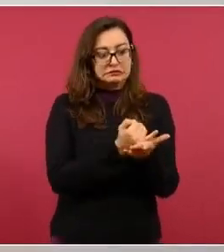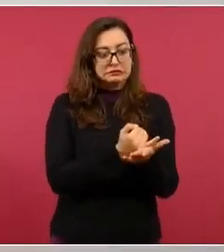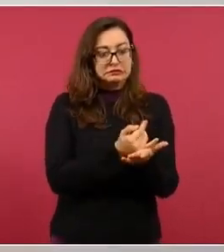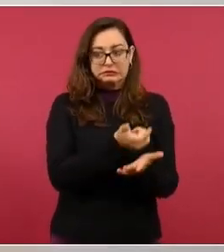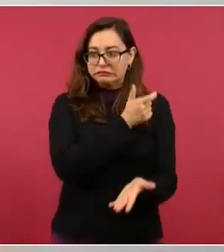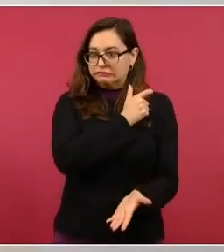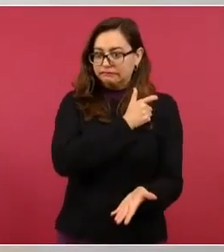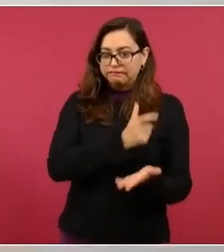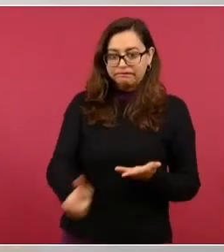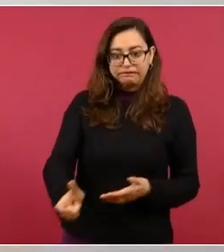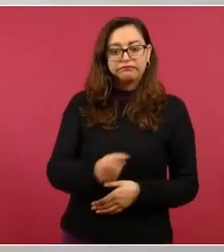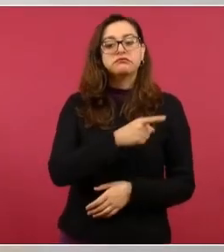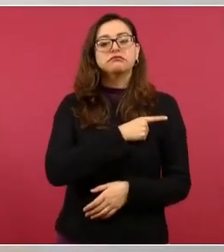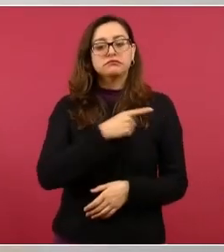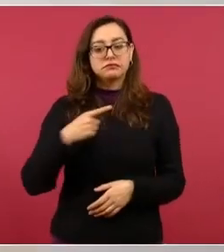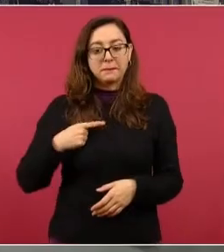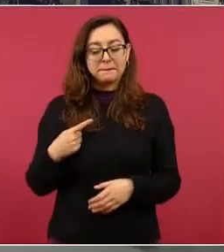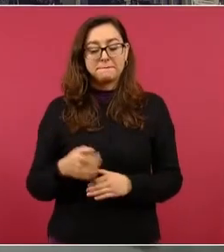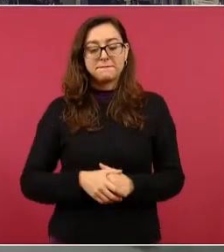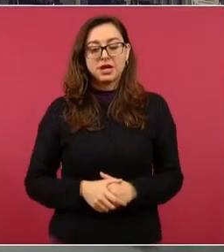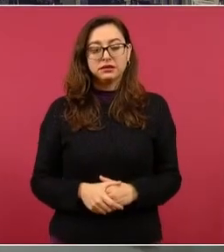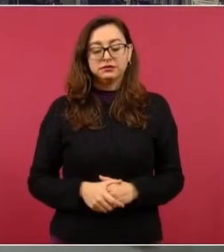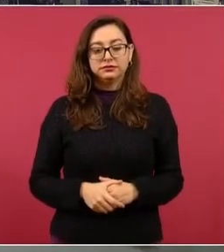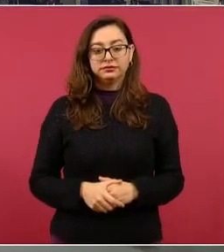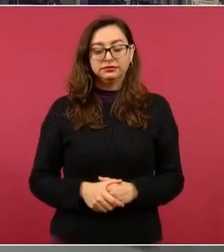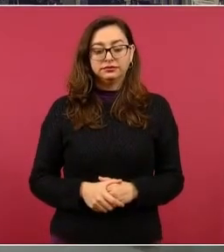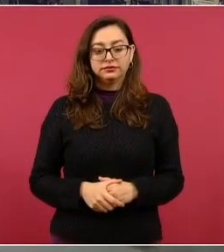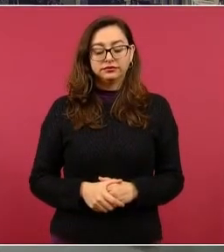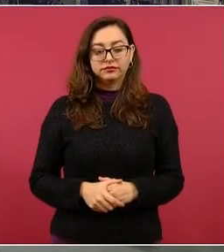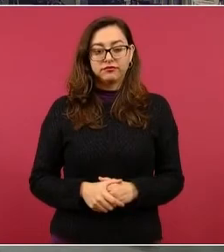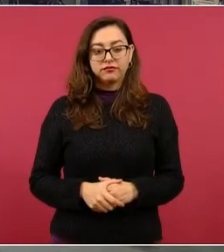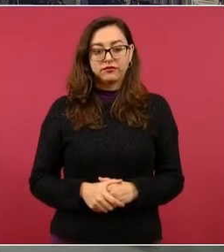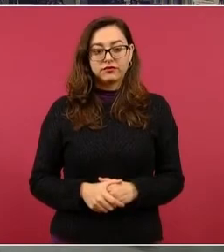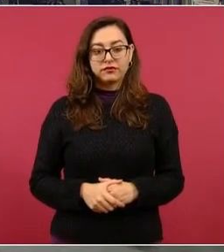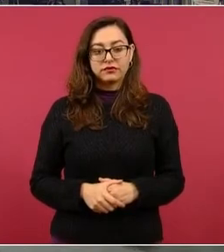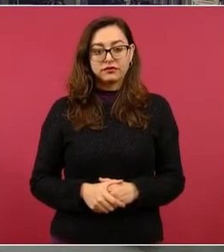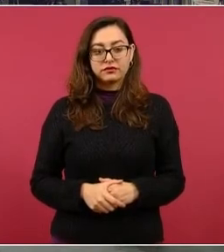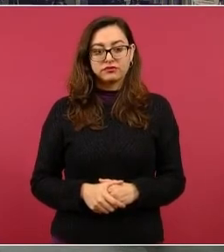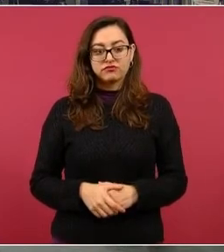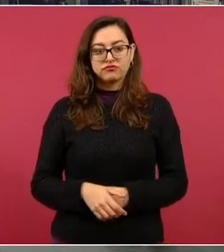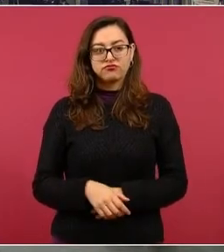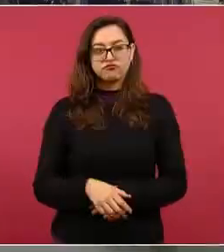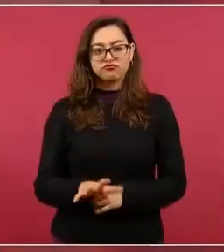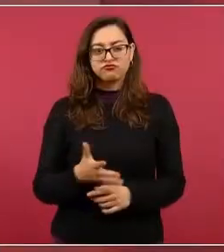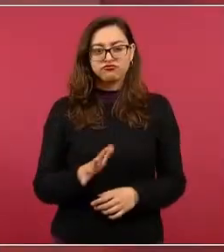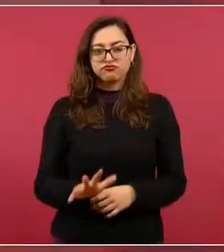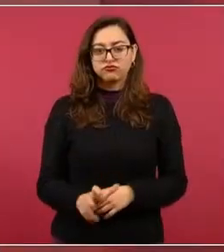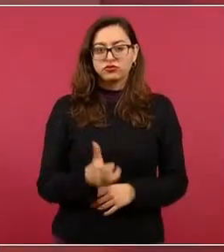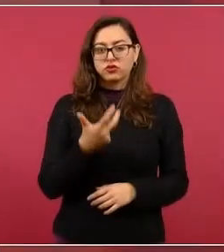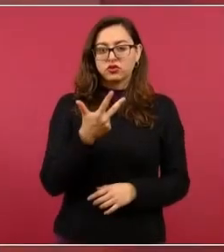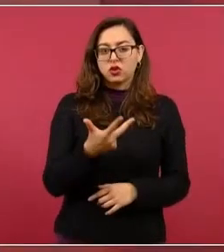¿Cuánto se tendría que pagar un proyecto por la venta de la ley? Como ocho o diez mil millones,